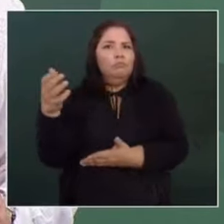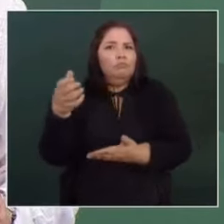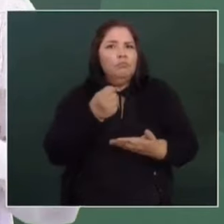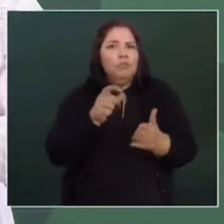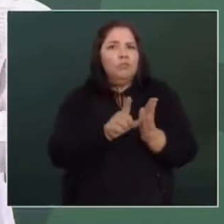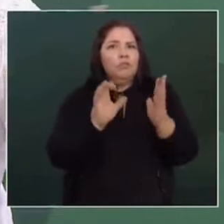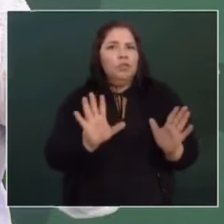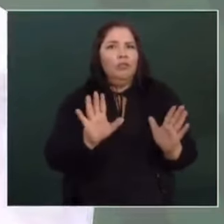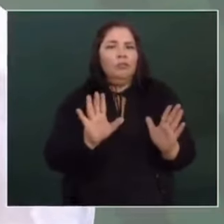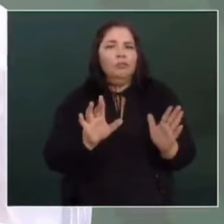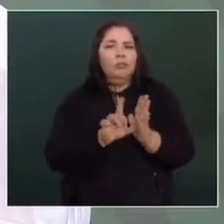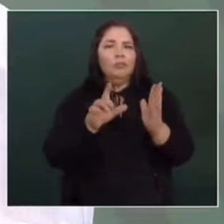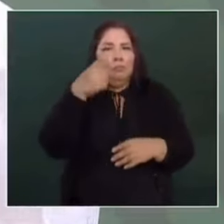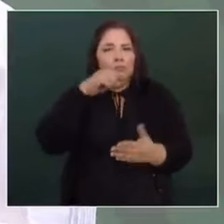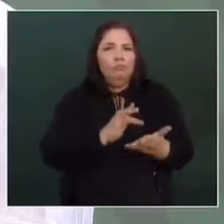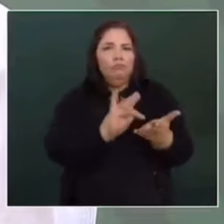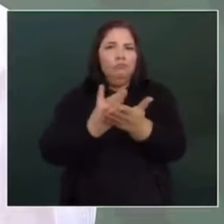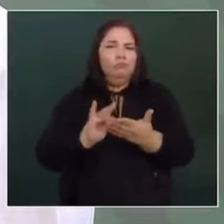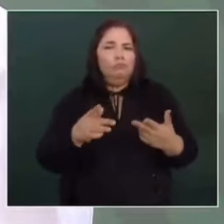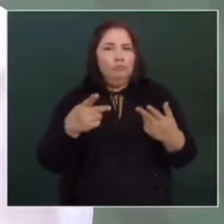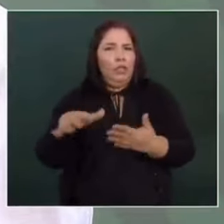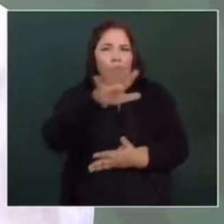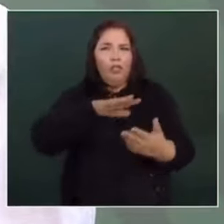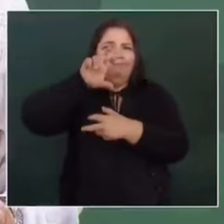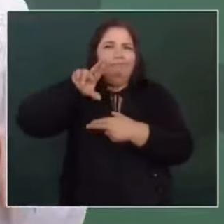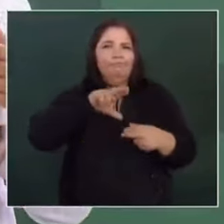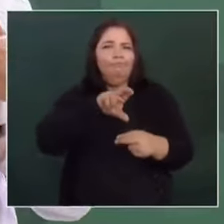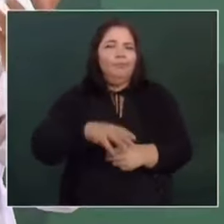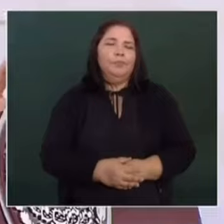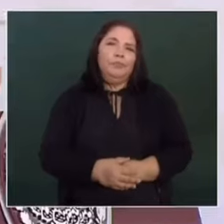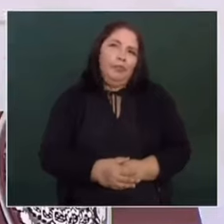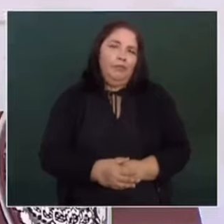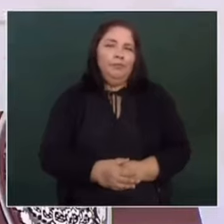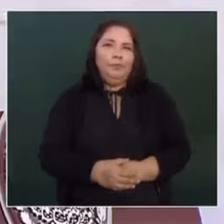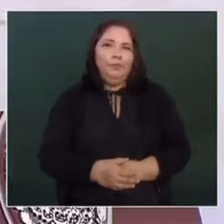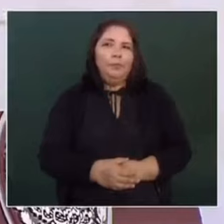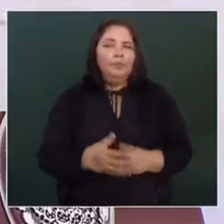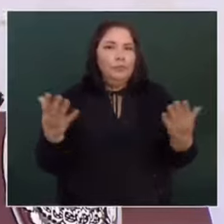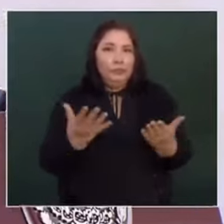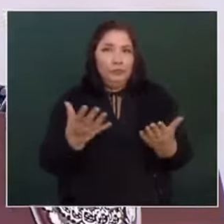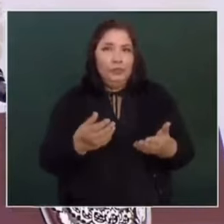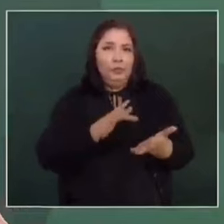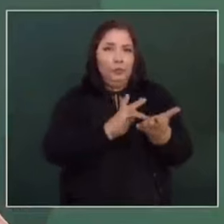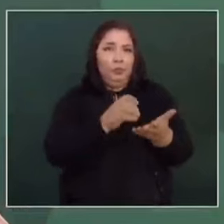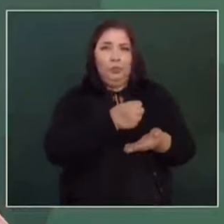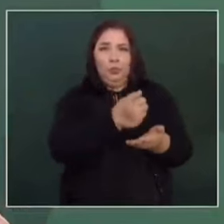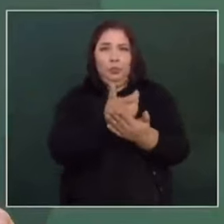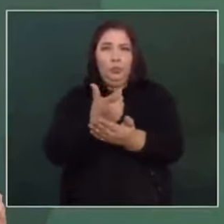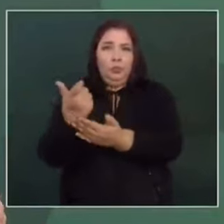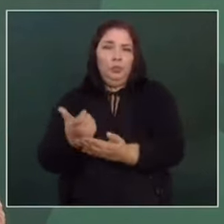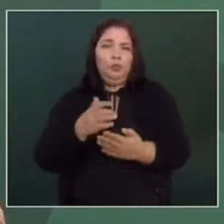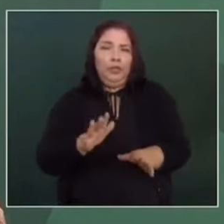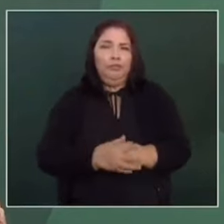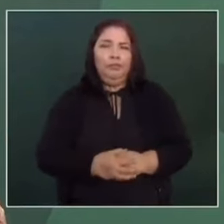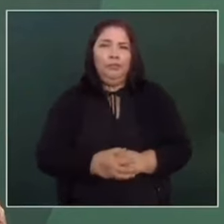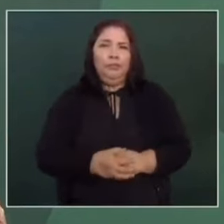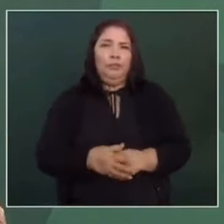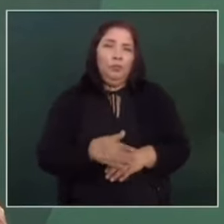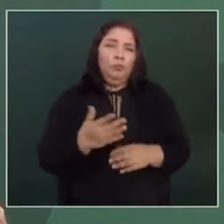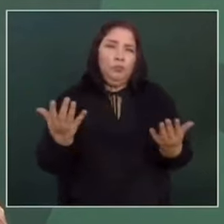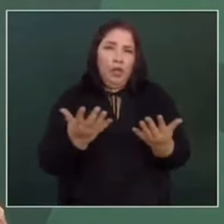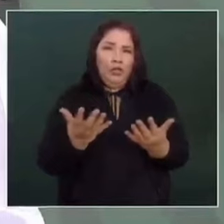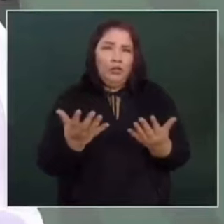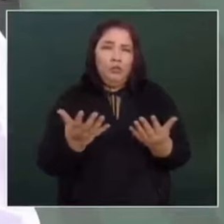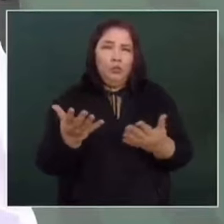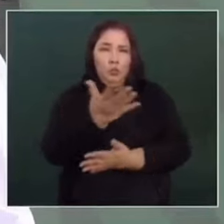para apoyar a todos los afectados. Vamos a empezar a entregar los apoyos porque se